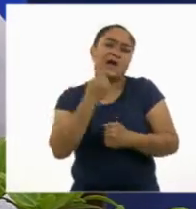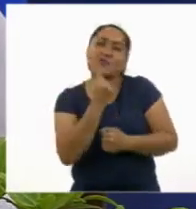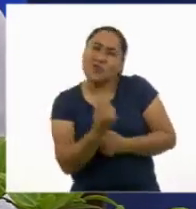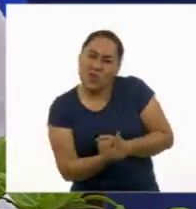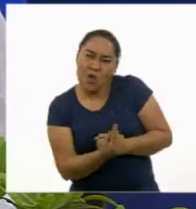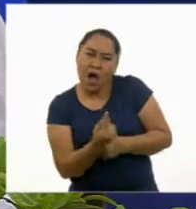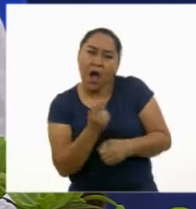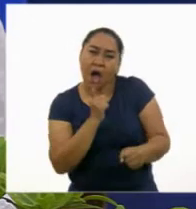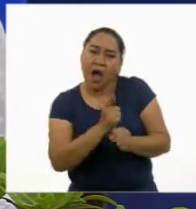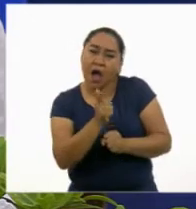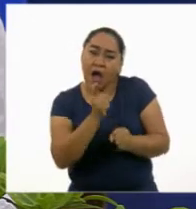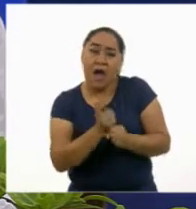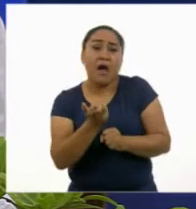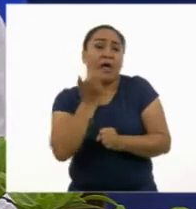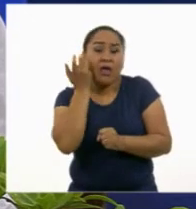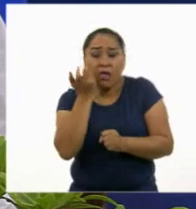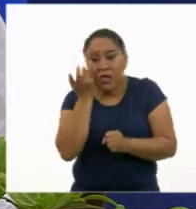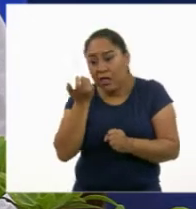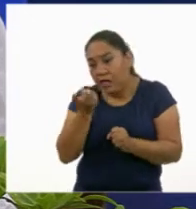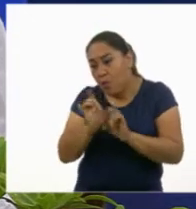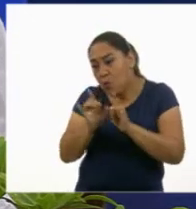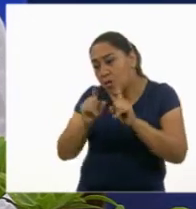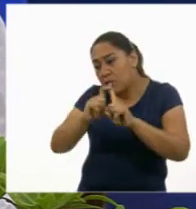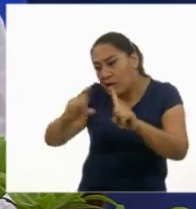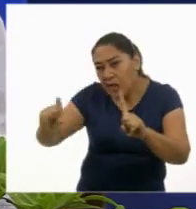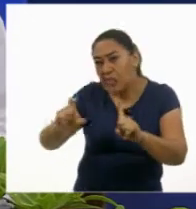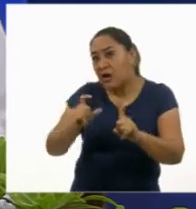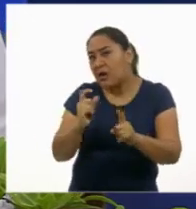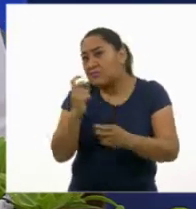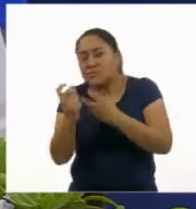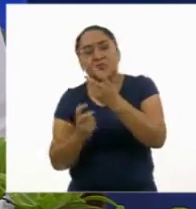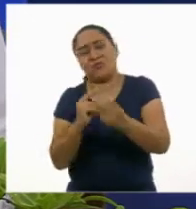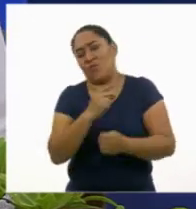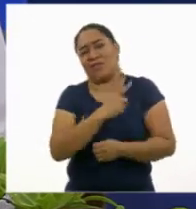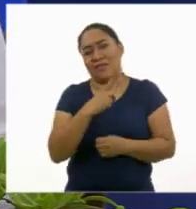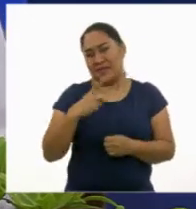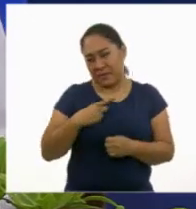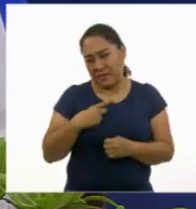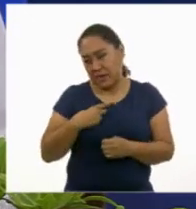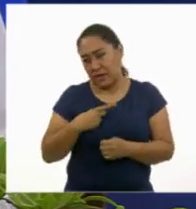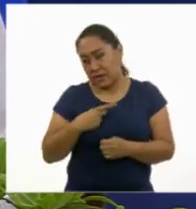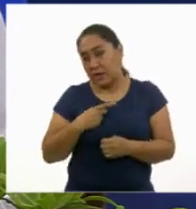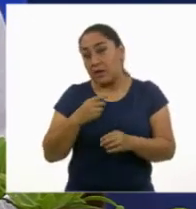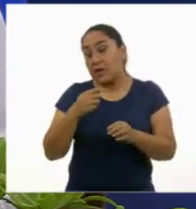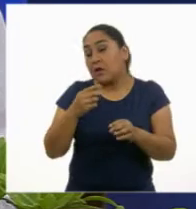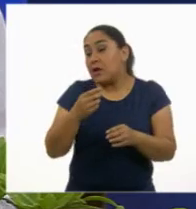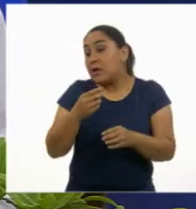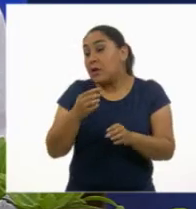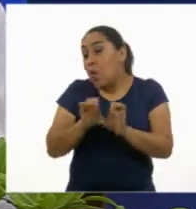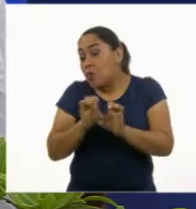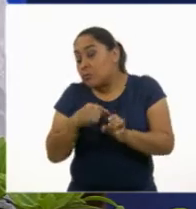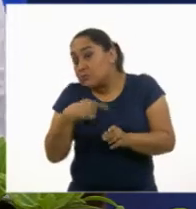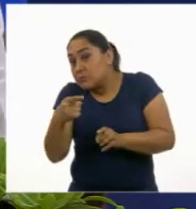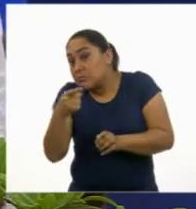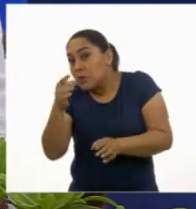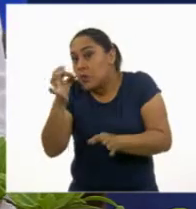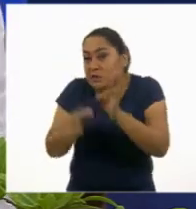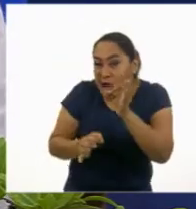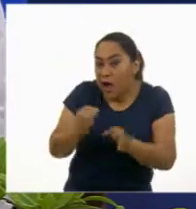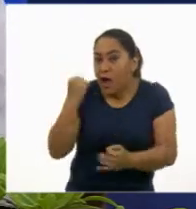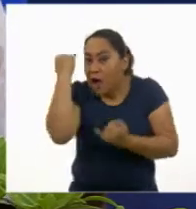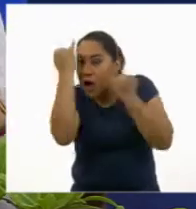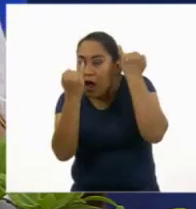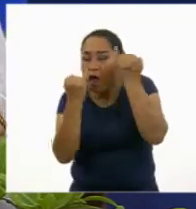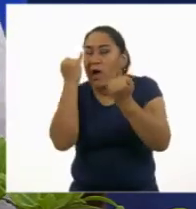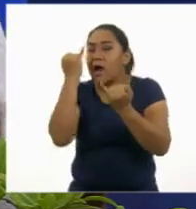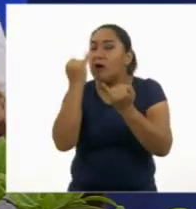bien poner etiquetas antes de conocer a otra persona y sobre todo antes de juzgarla de forma automática,